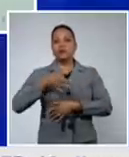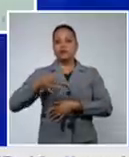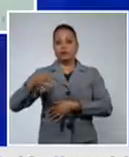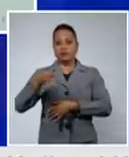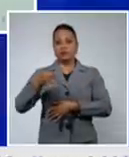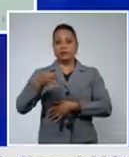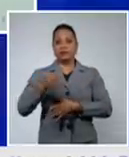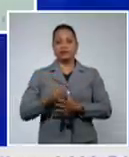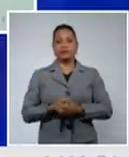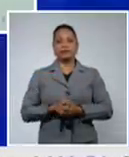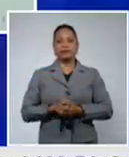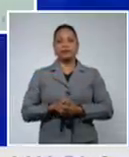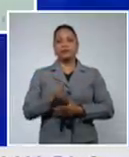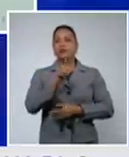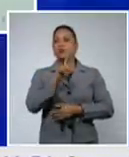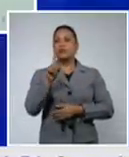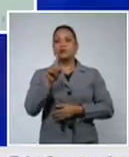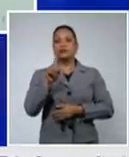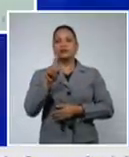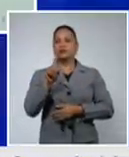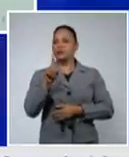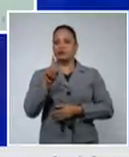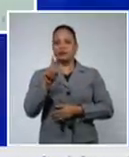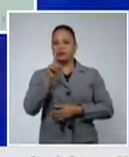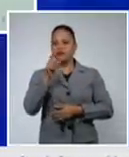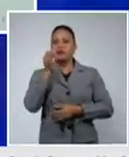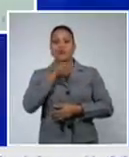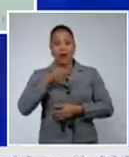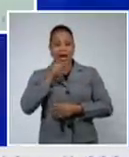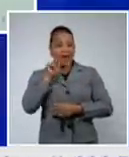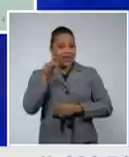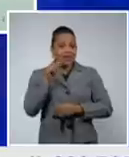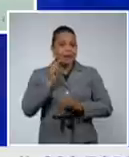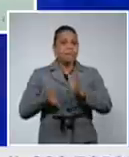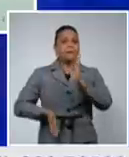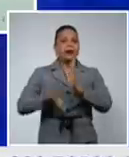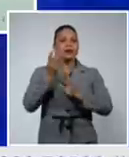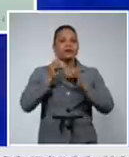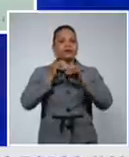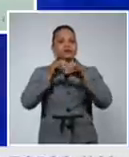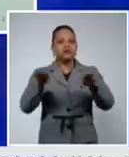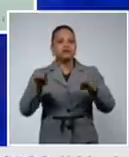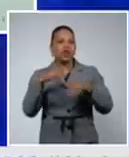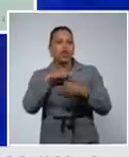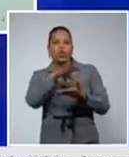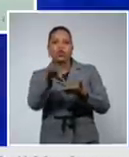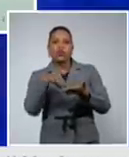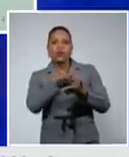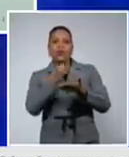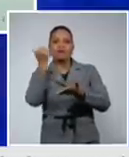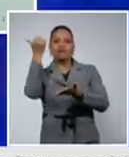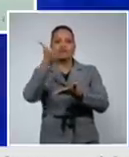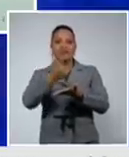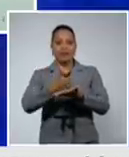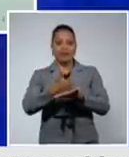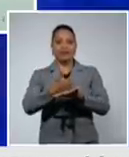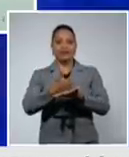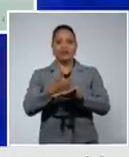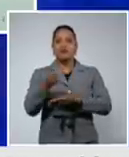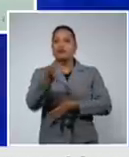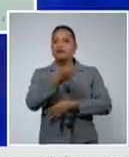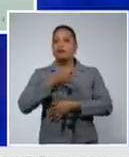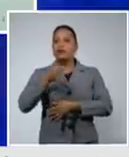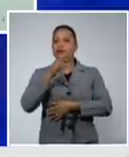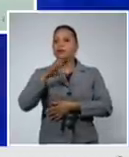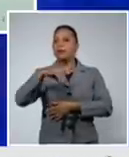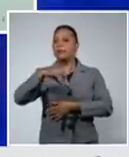sus 11 municipios donde tiene la mayor transmisión es en la cabecera de la provincia el municipio de Pinar